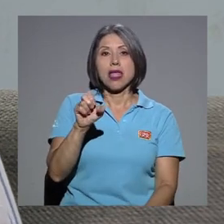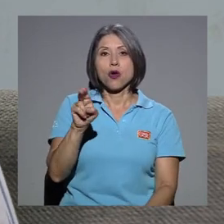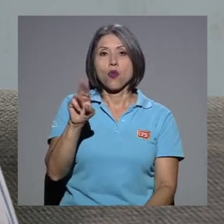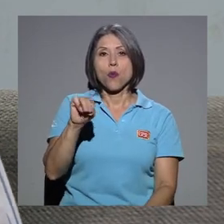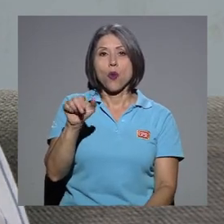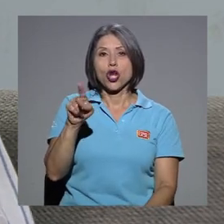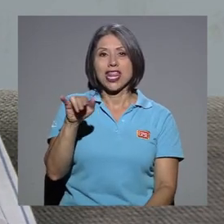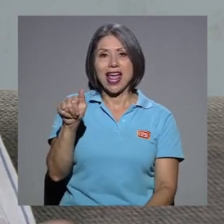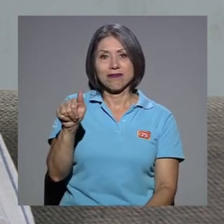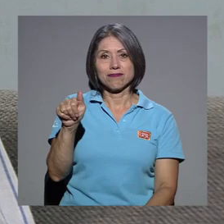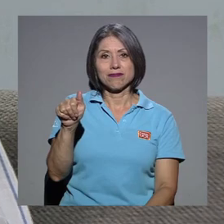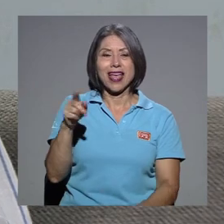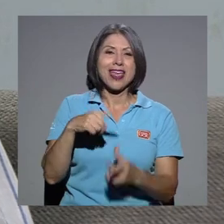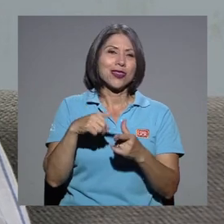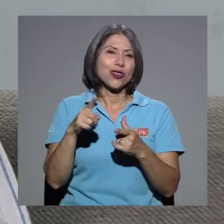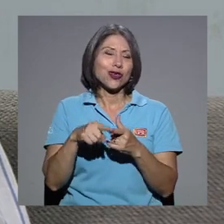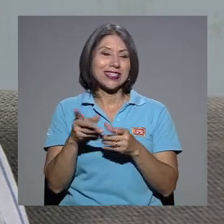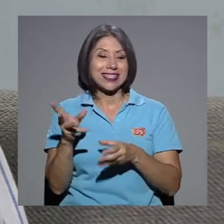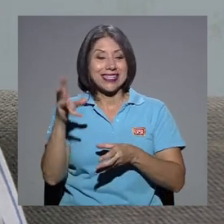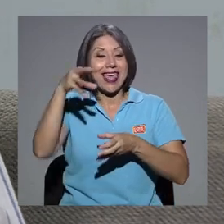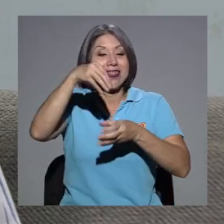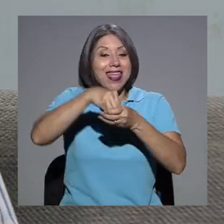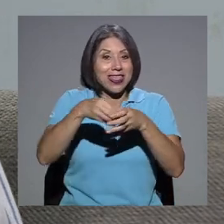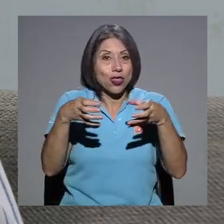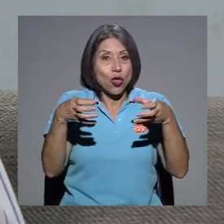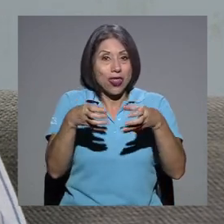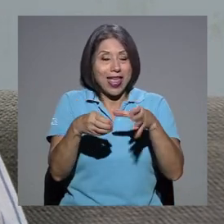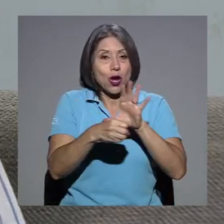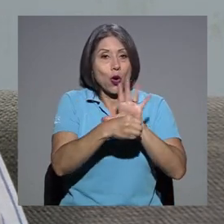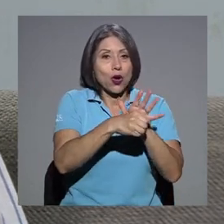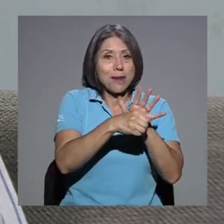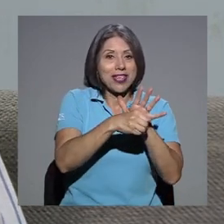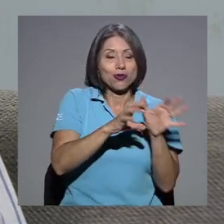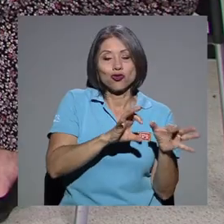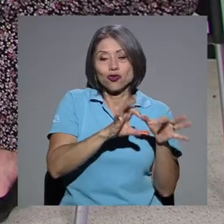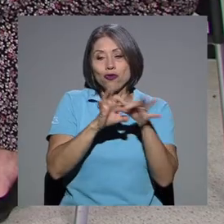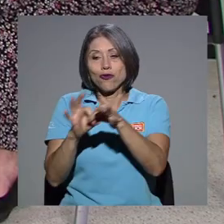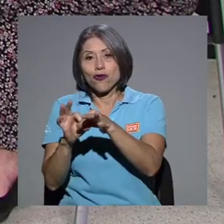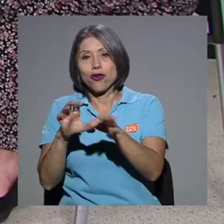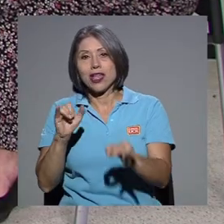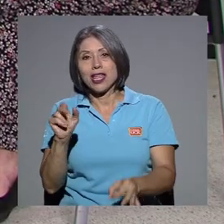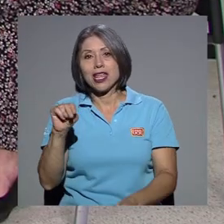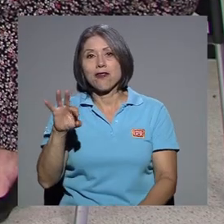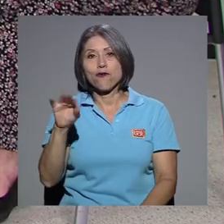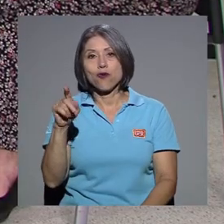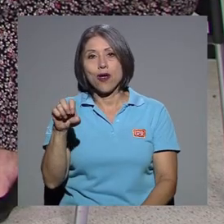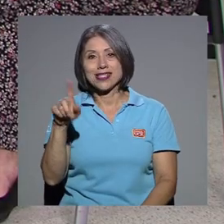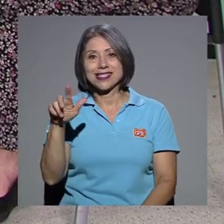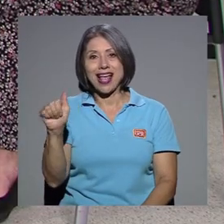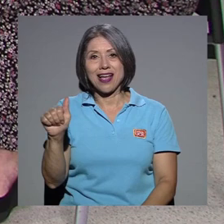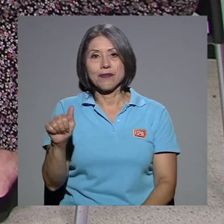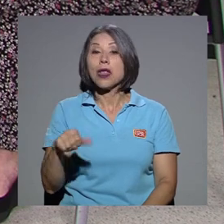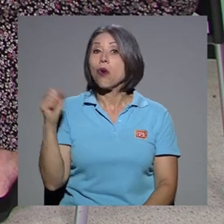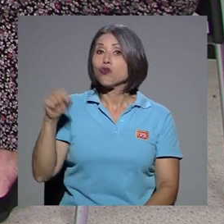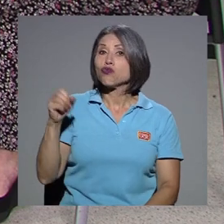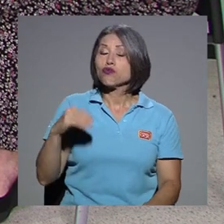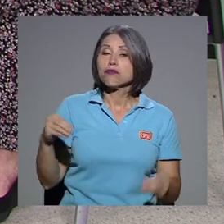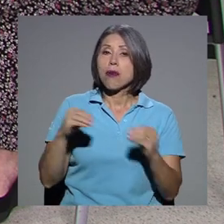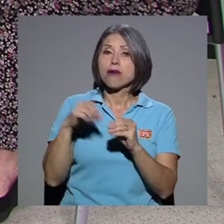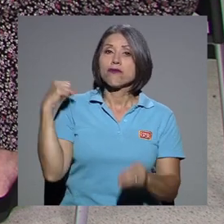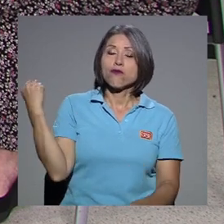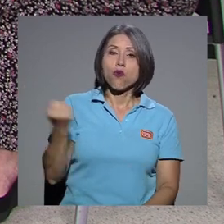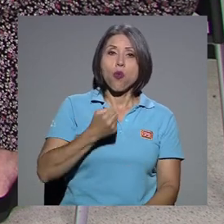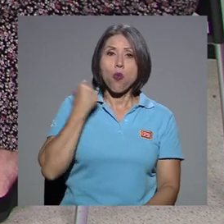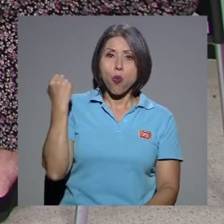entre los coronavirus y los influenza. Sí, está resultando un poquitito más fuerte, tal